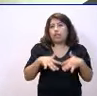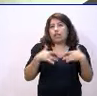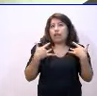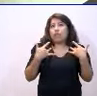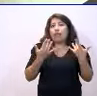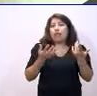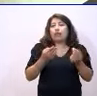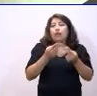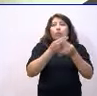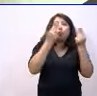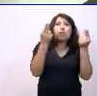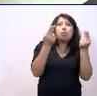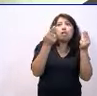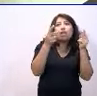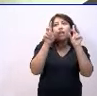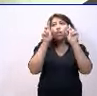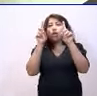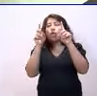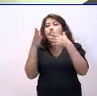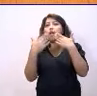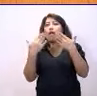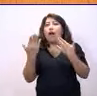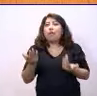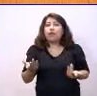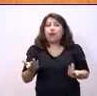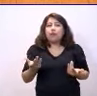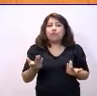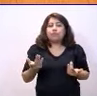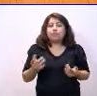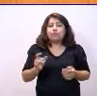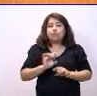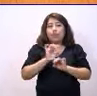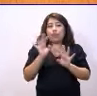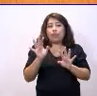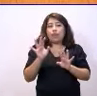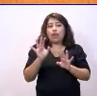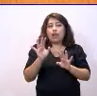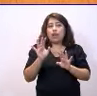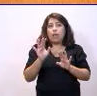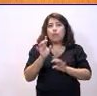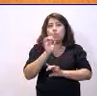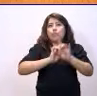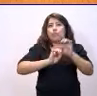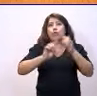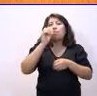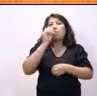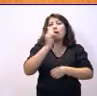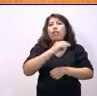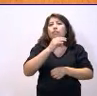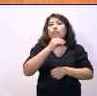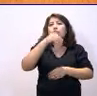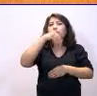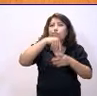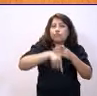y de repente habla de educación? Porque, claro, el problema de fondo es que aquí seguimos destinando,